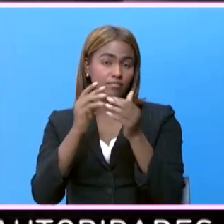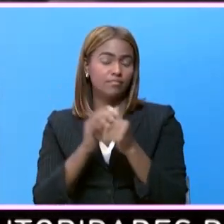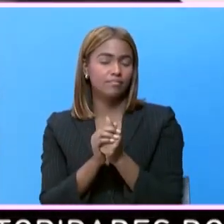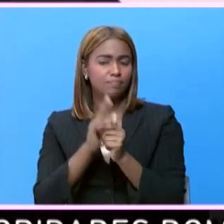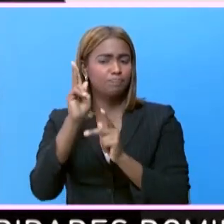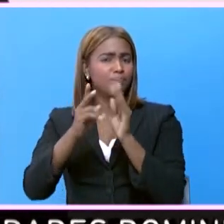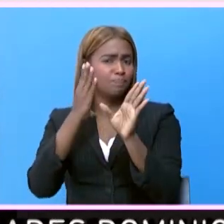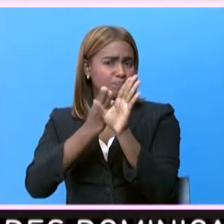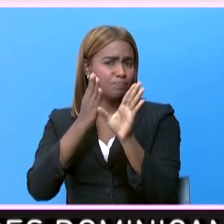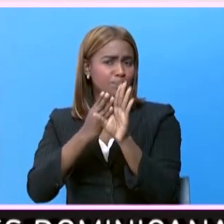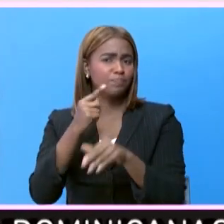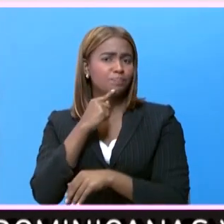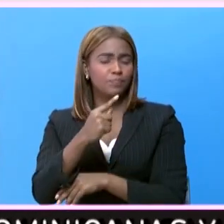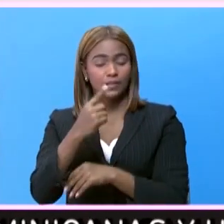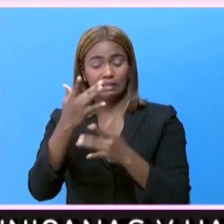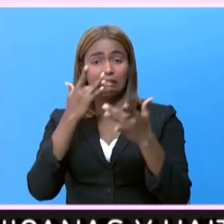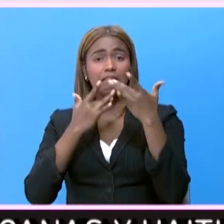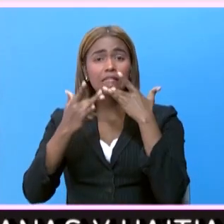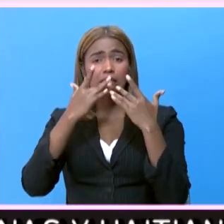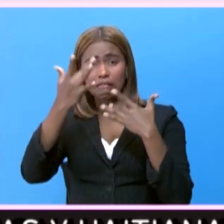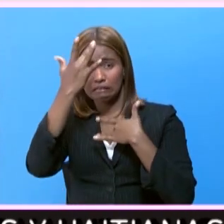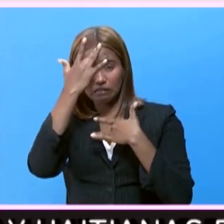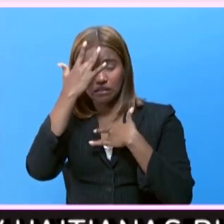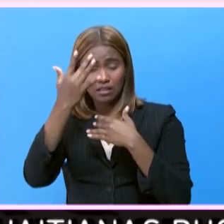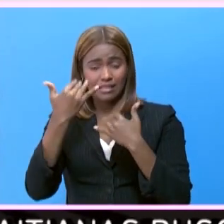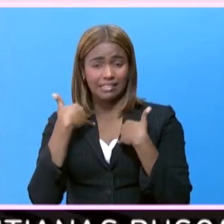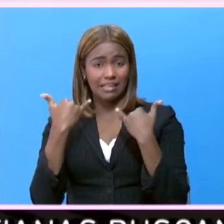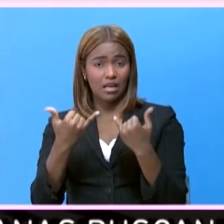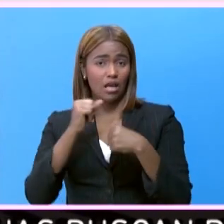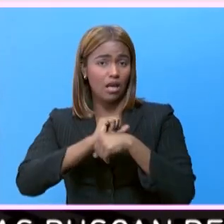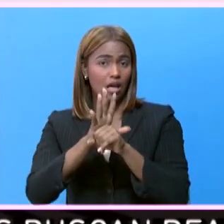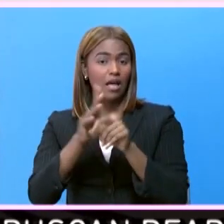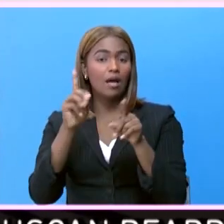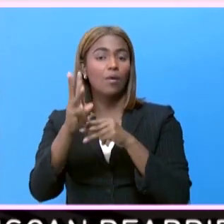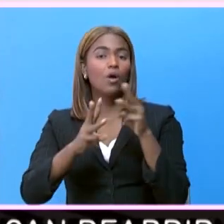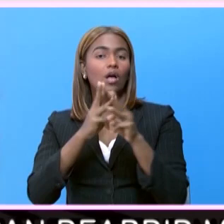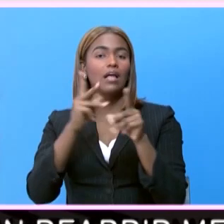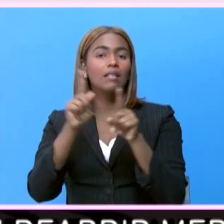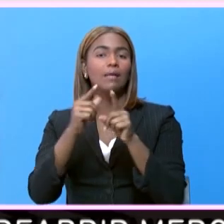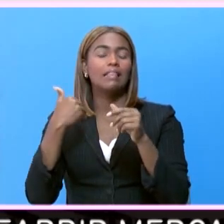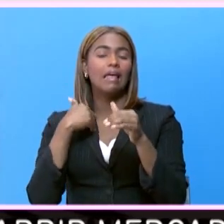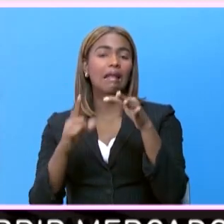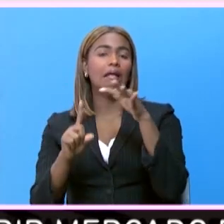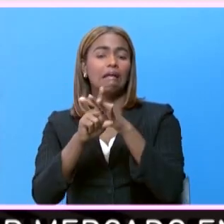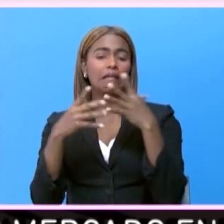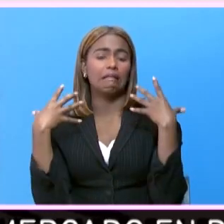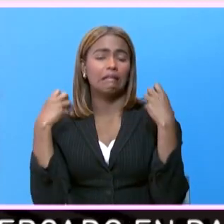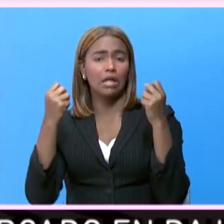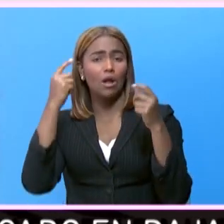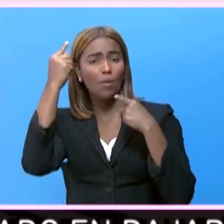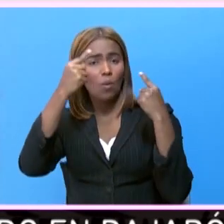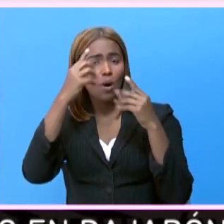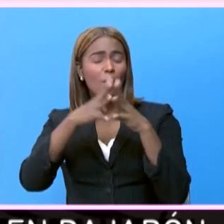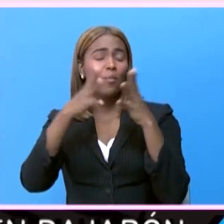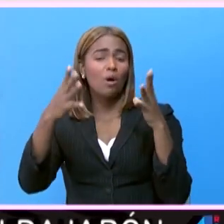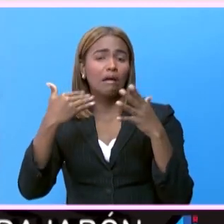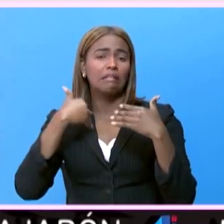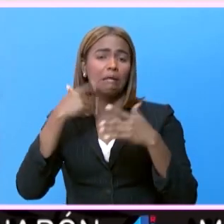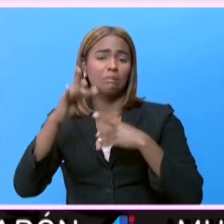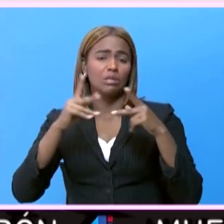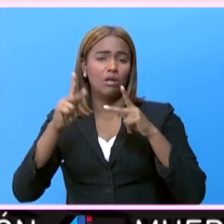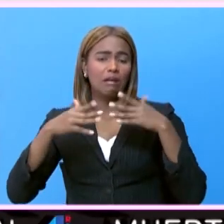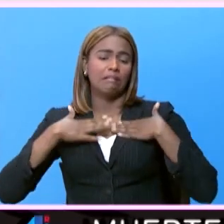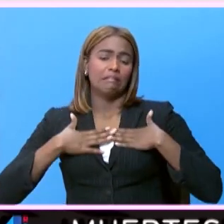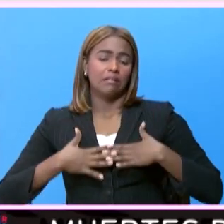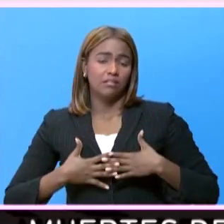psicólogos vaticinan que además de la crisis sanitaria que enfrenta el mundo, también se avecina una crisis de salud mental, siendo la depresión